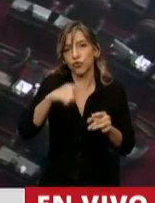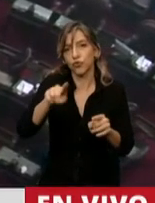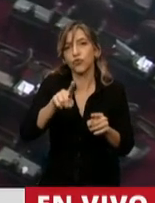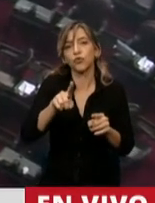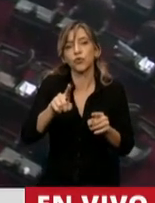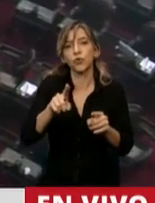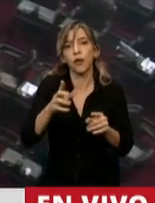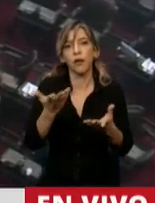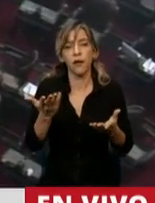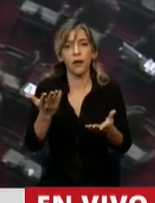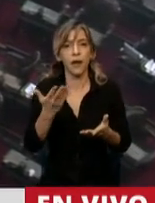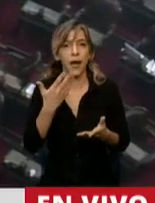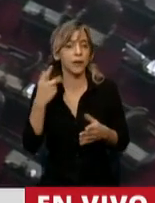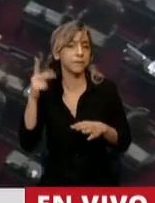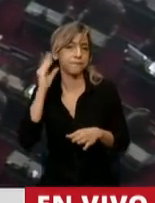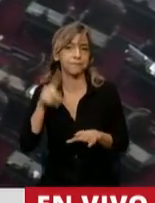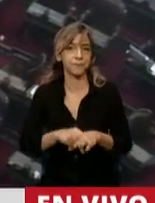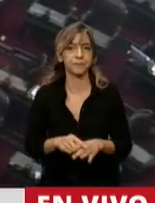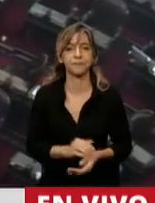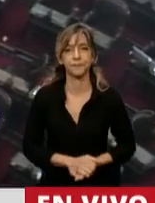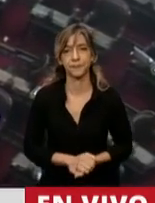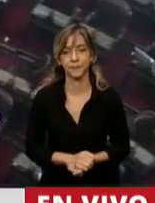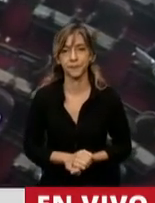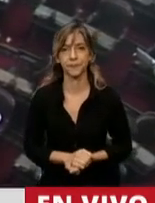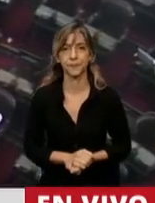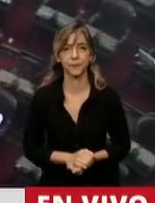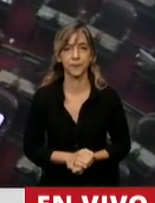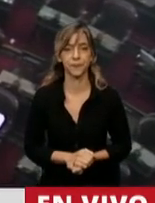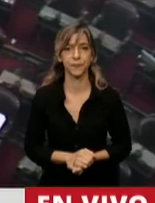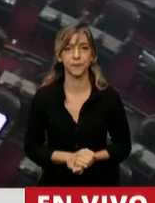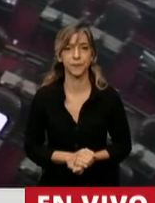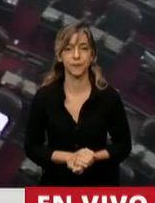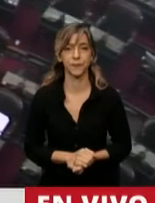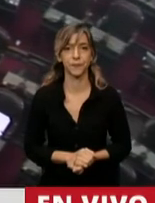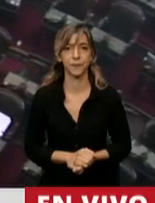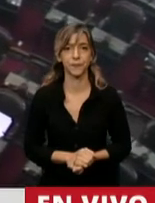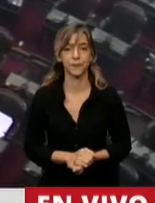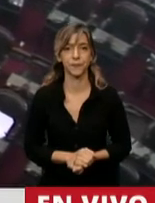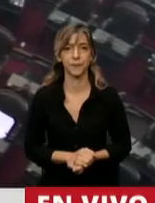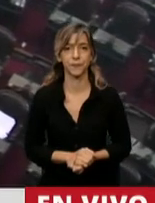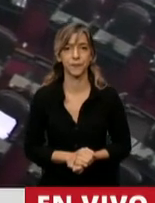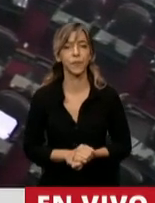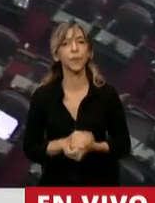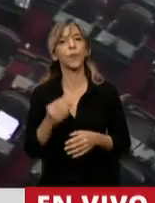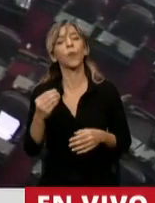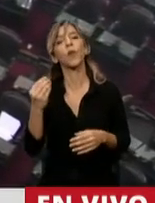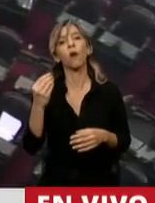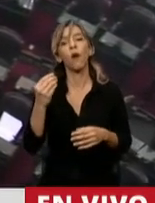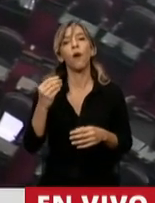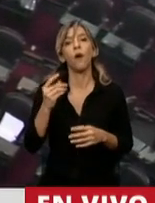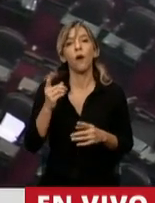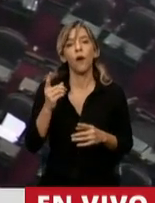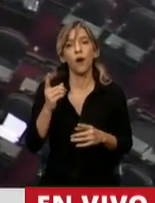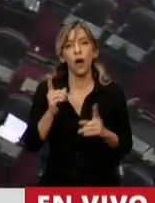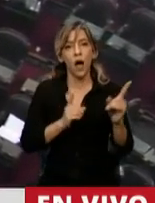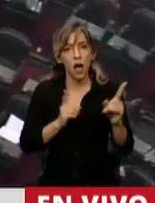guantes... ...que no han pasado incluso por este Congreso Nacional. Guantes blancos que han permitido, por ejemplo, una